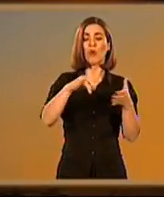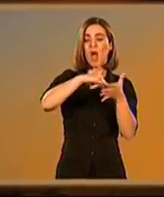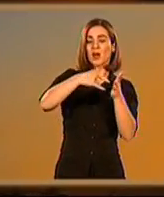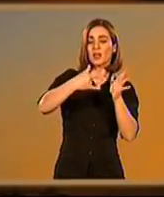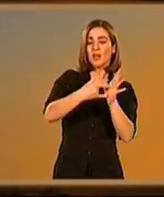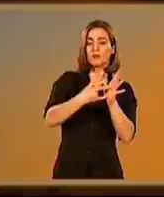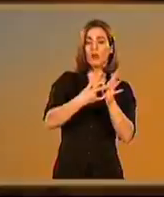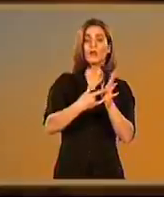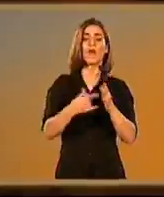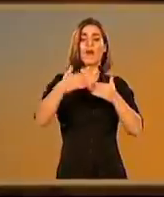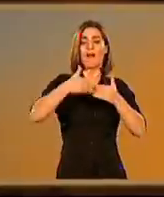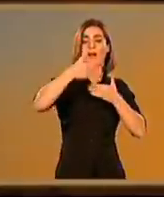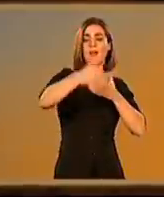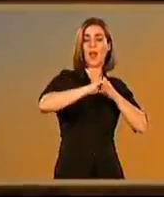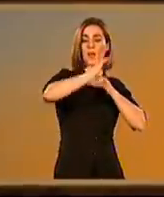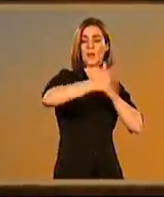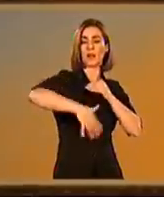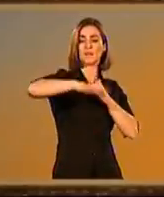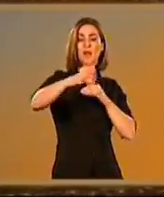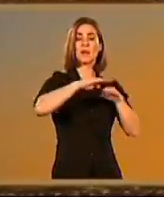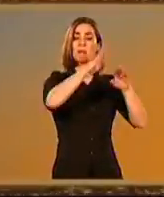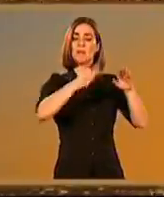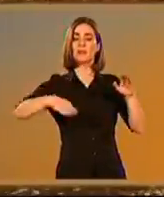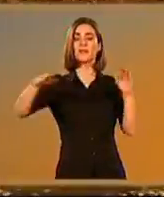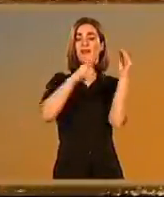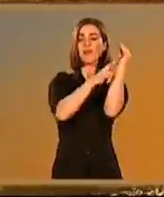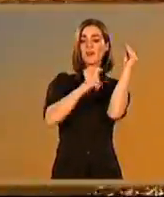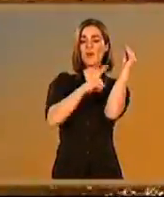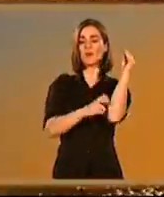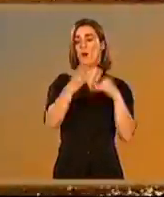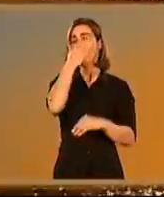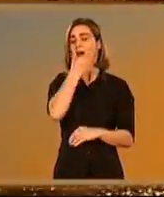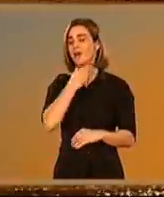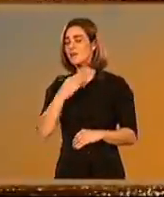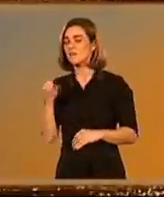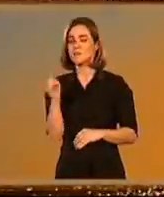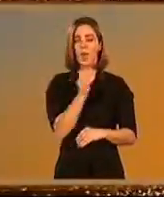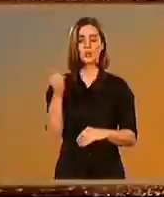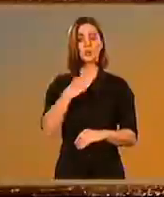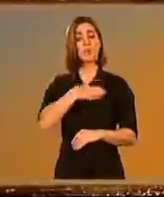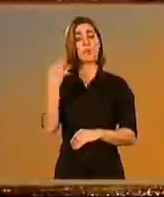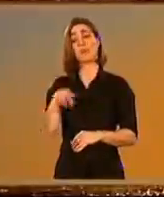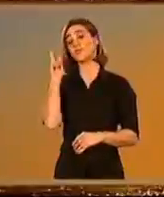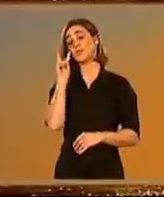uno de los paisajes arqueológicos más hermosos y espectaculares que el viajero pueda contemplar.